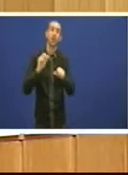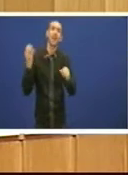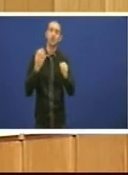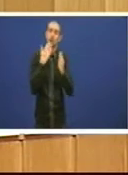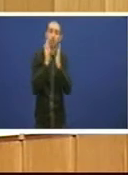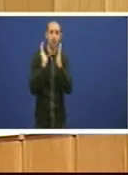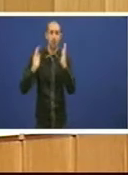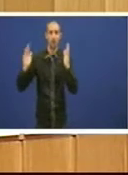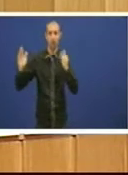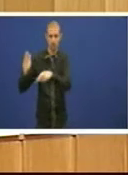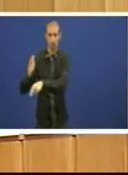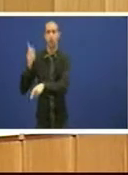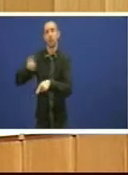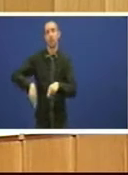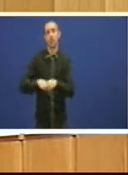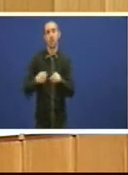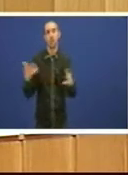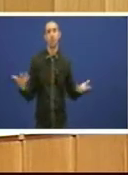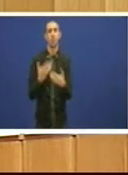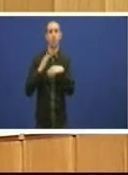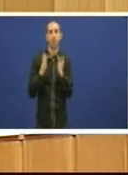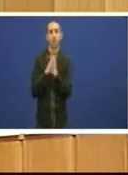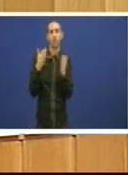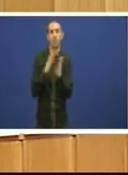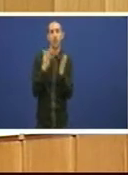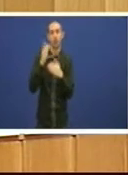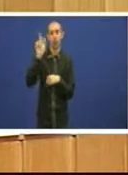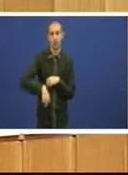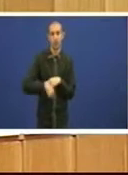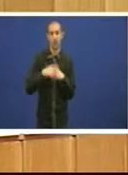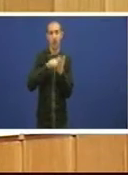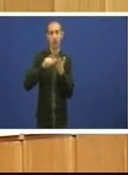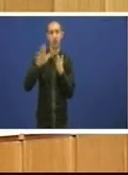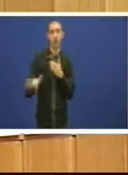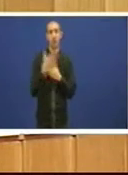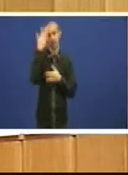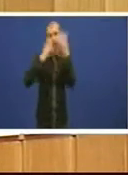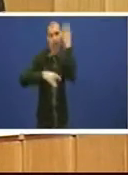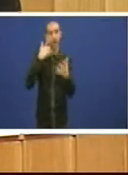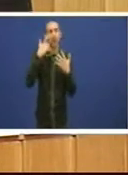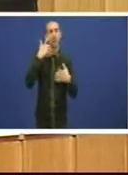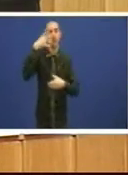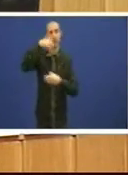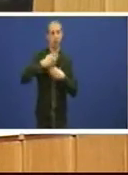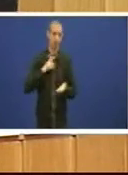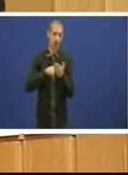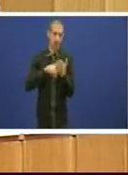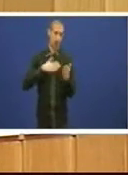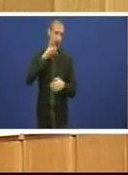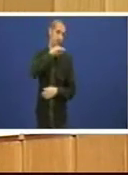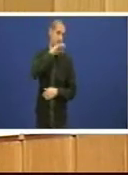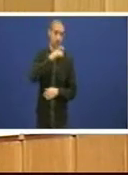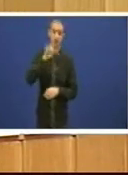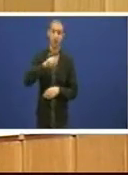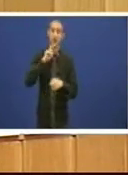forma tamén da promoción de publicacións e da literatura e a creación artística na nosa língua. Isto é a obra